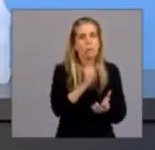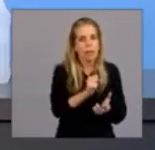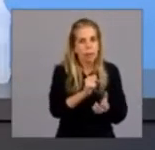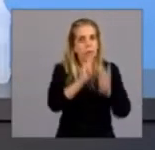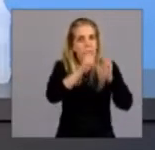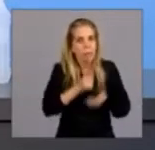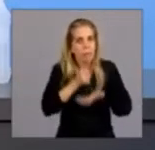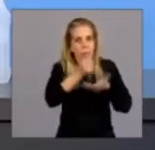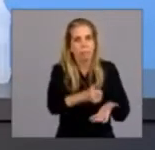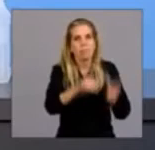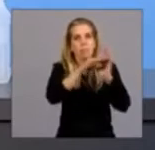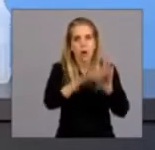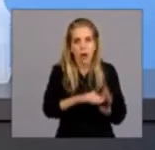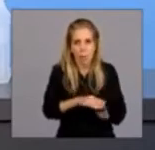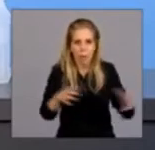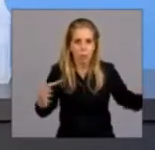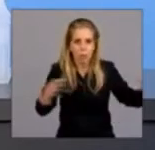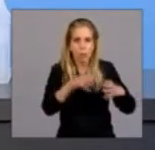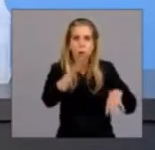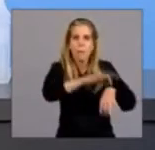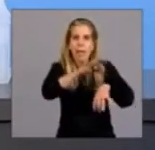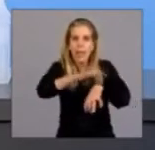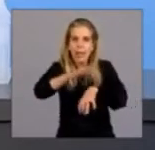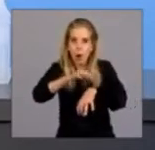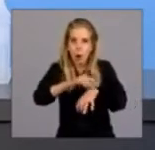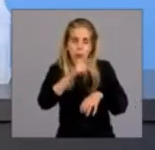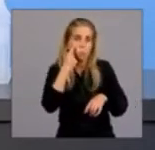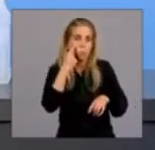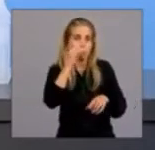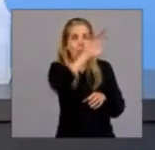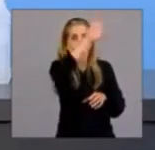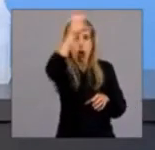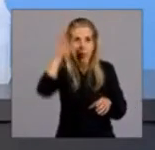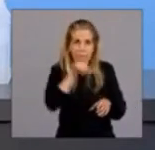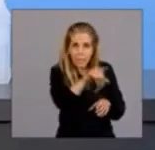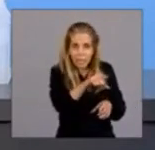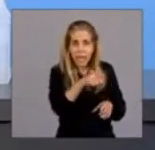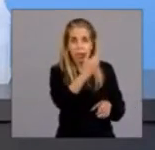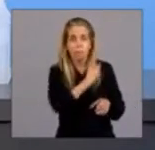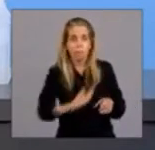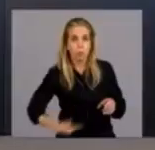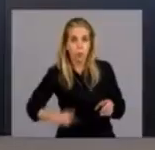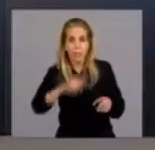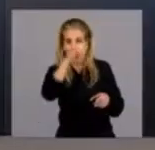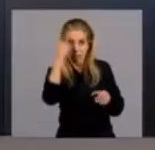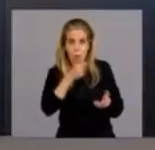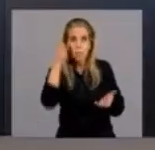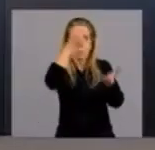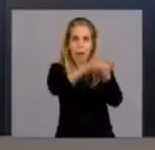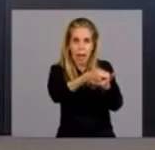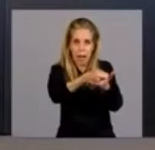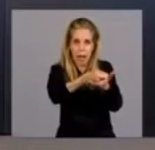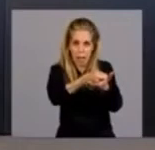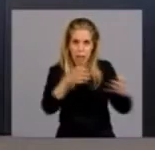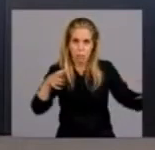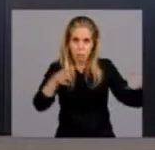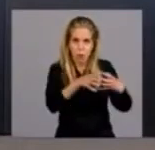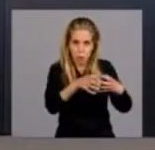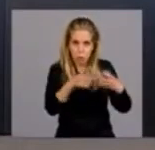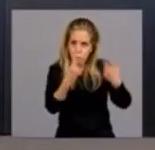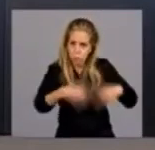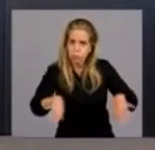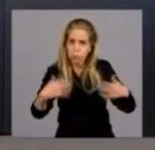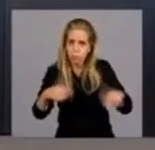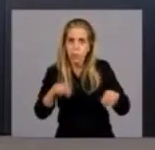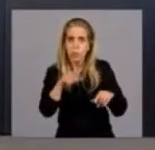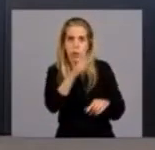destinado al programa de médicos comunitarios, que son médicos que están en el interior del país pagados por la Nación. Todo esto lo resolvió